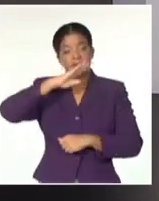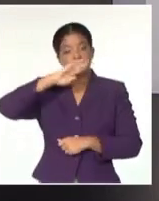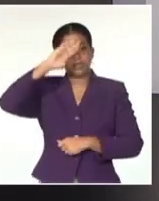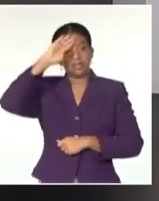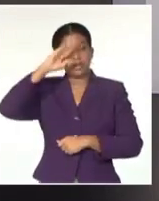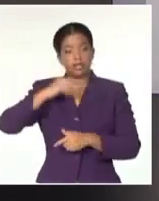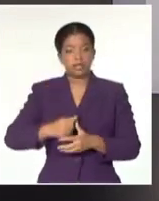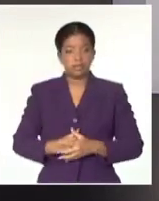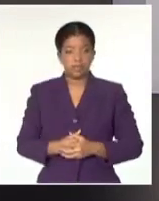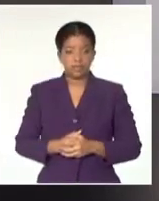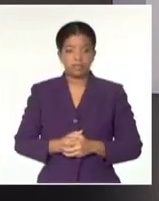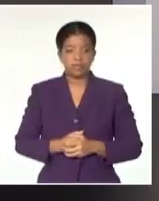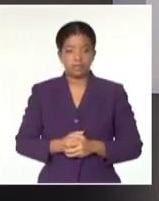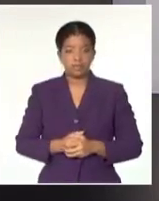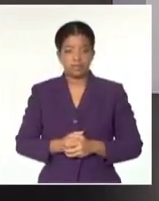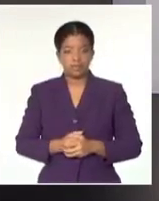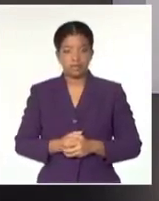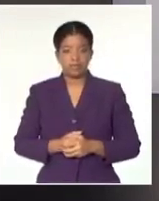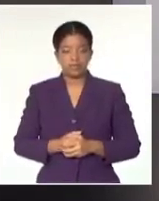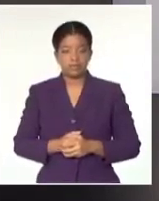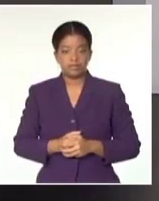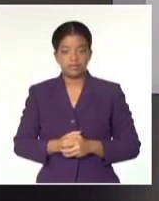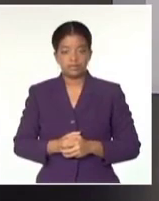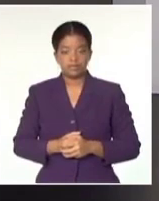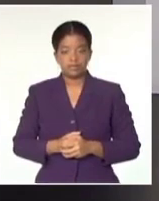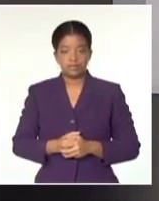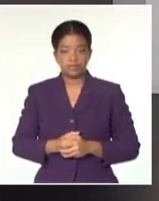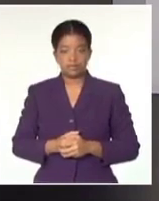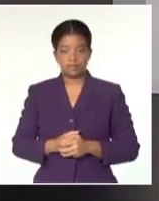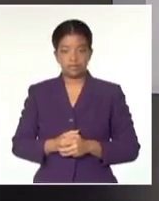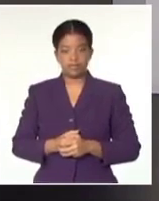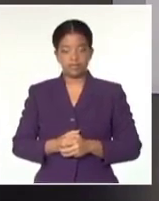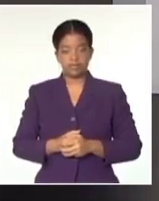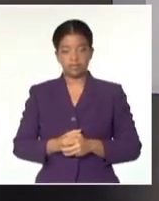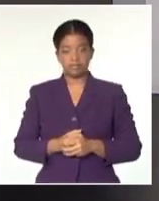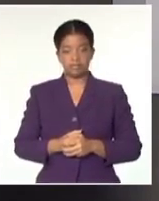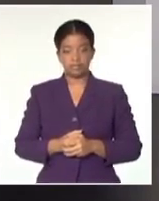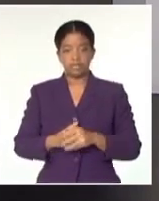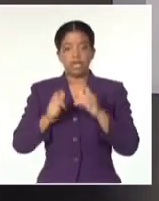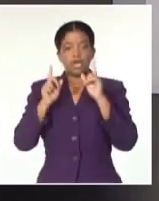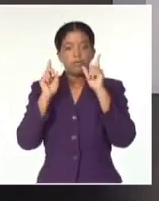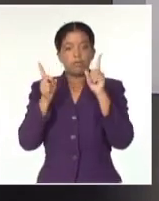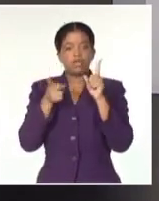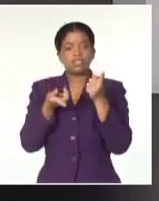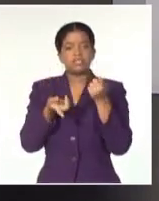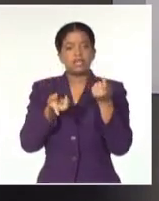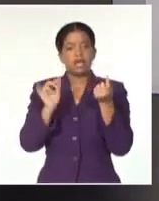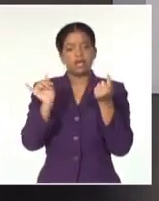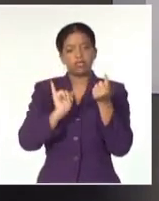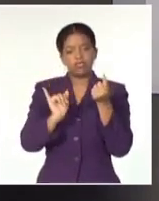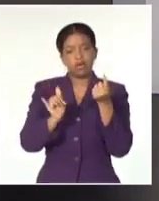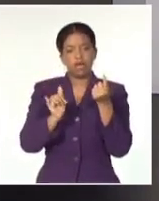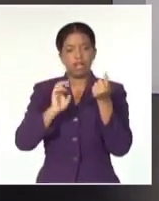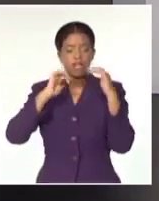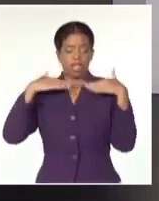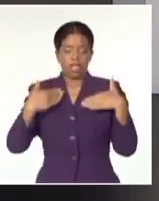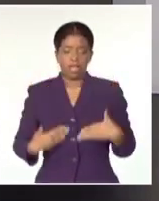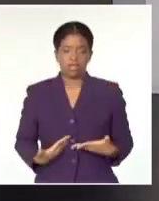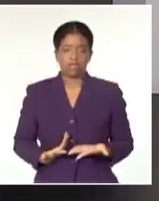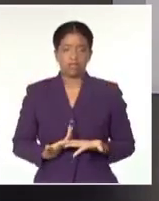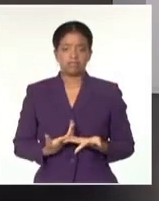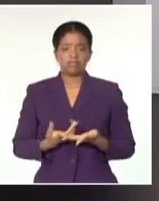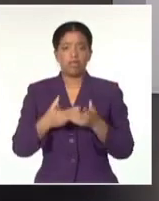una acción desesperada buscando salir de su claro aislamiento político y aislamiento moral. Terrorista